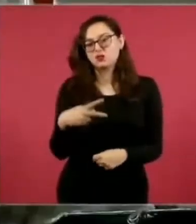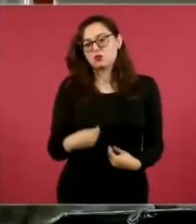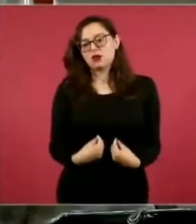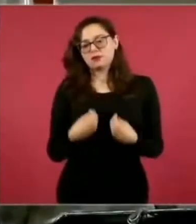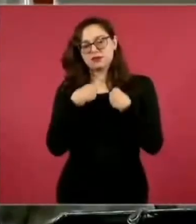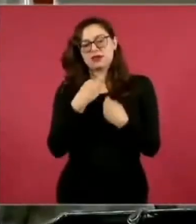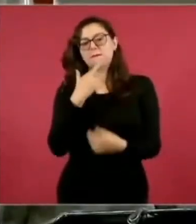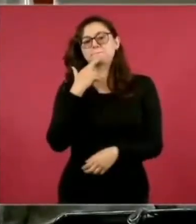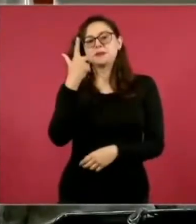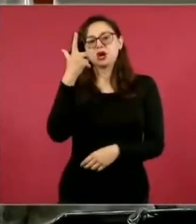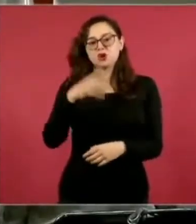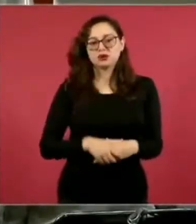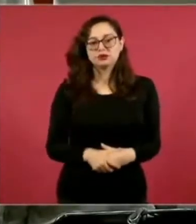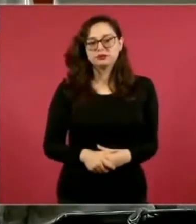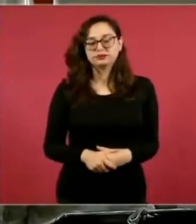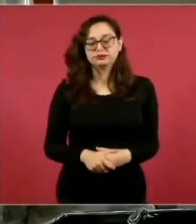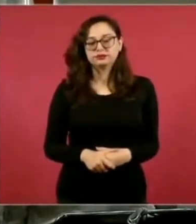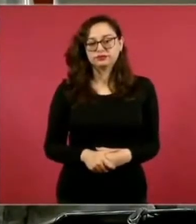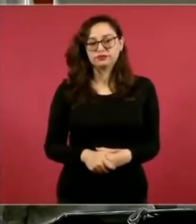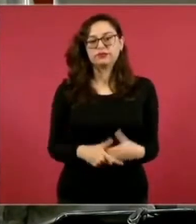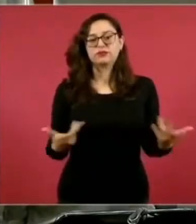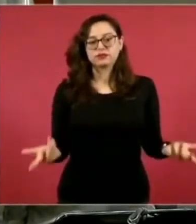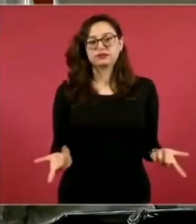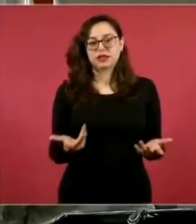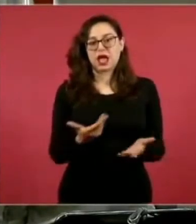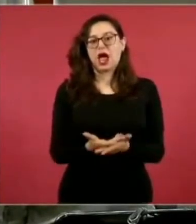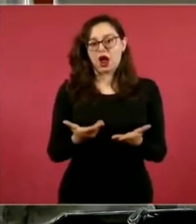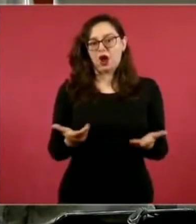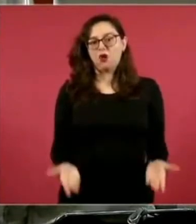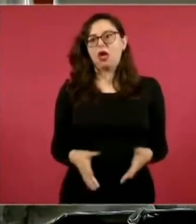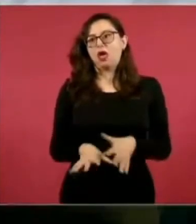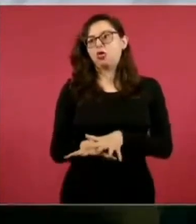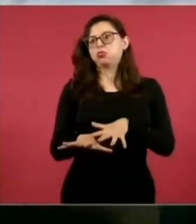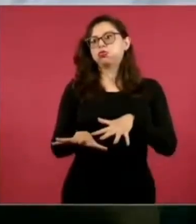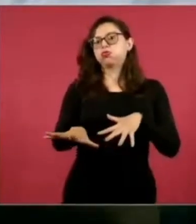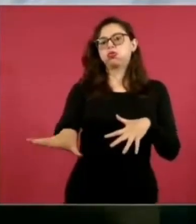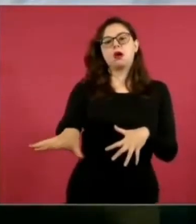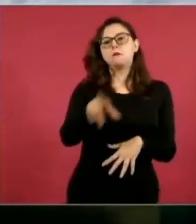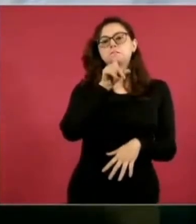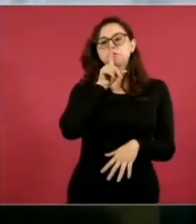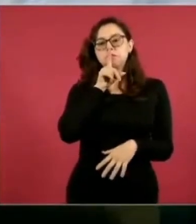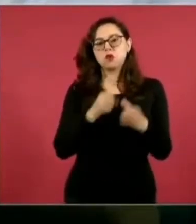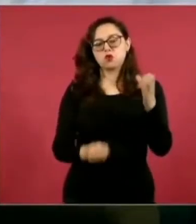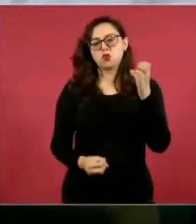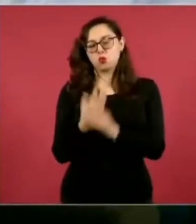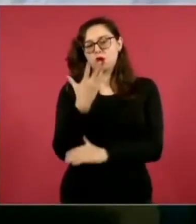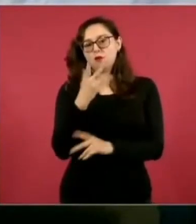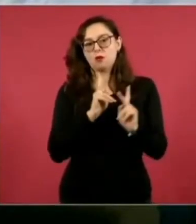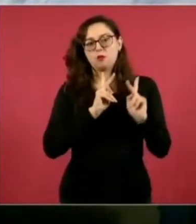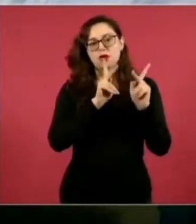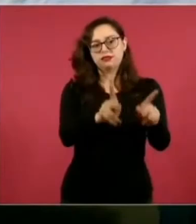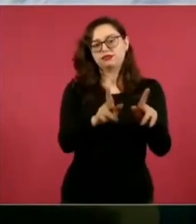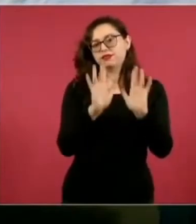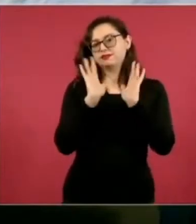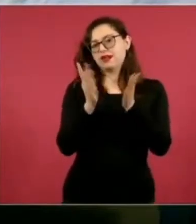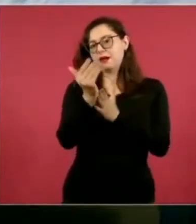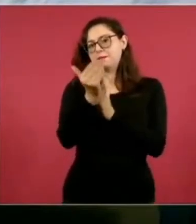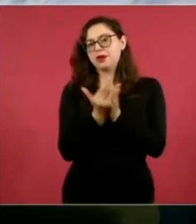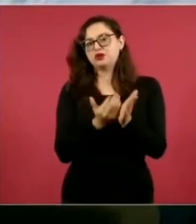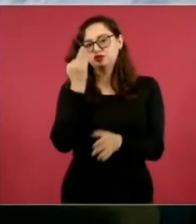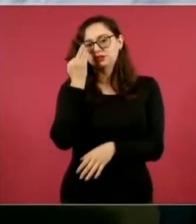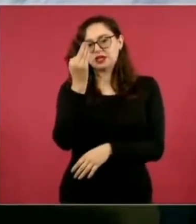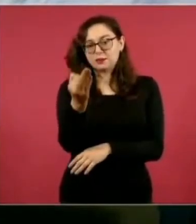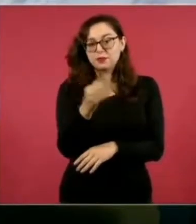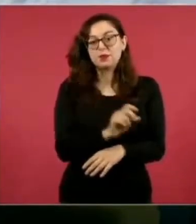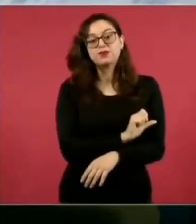de vida. Así que harán menos tiempo gracias a este gran, gran, gran proyecto. Otro ejemplo de beneficio